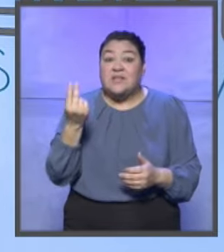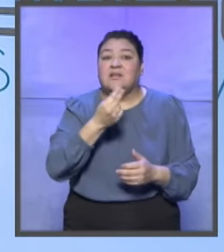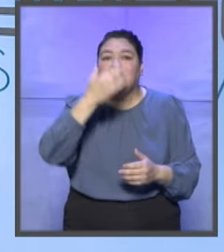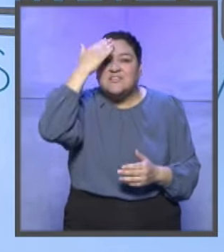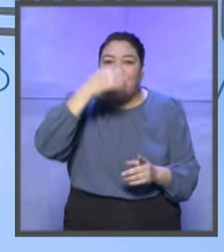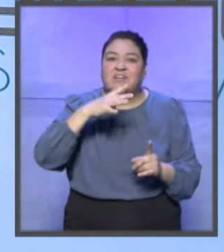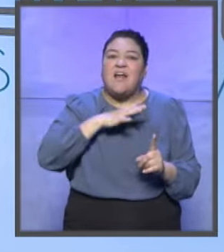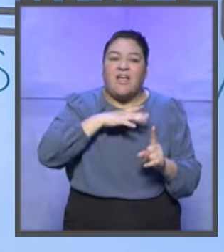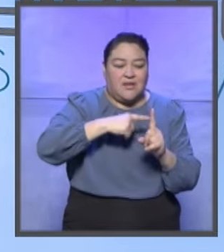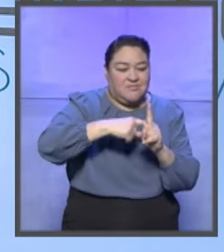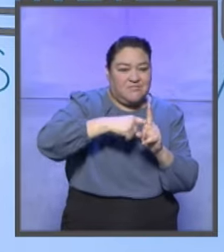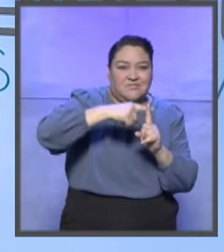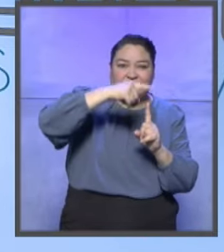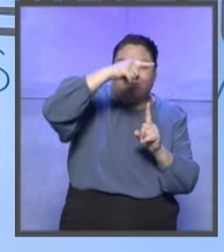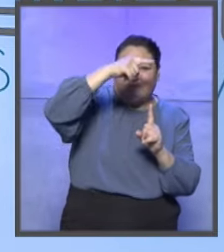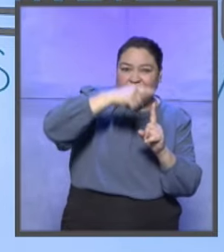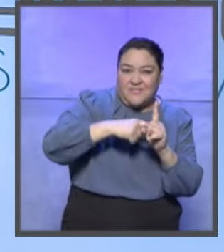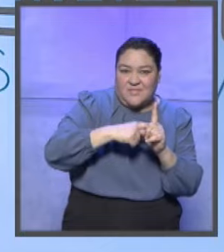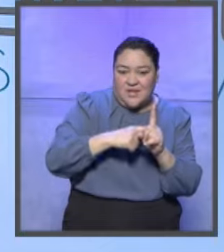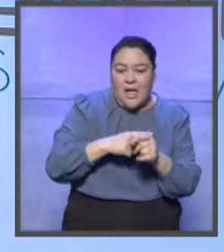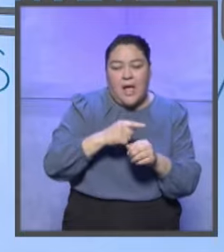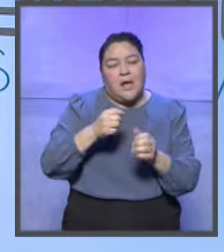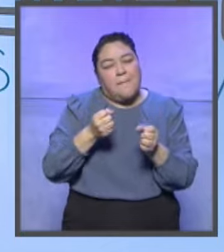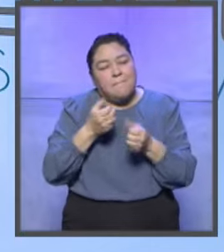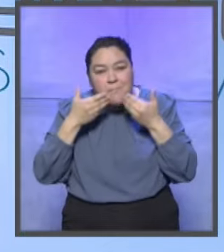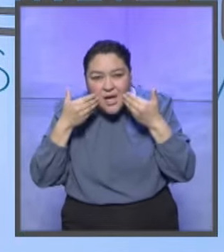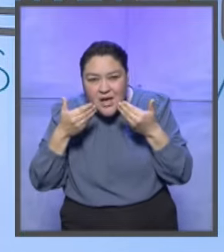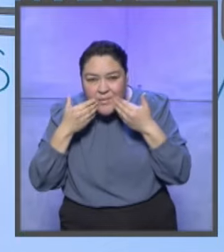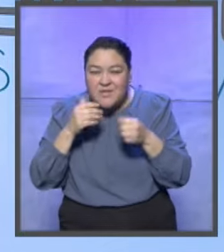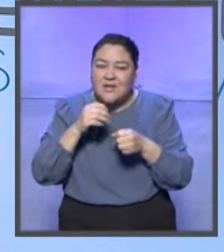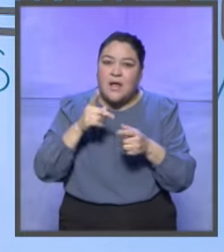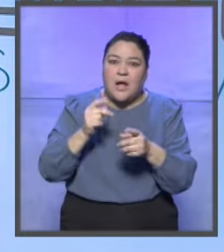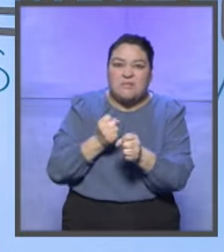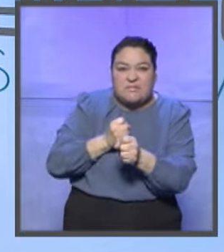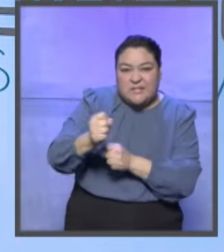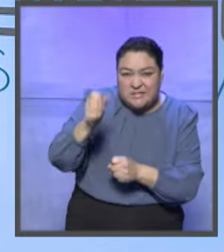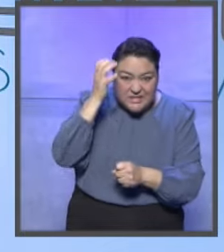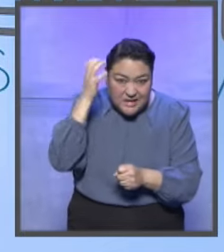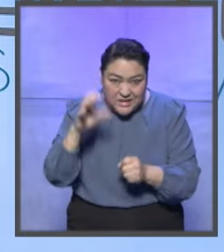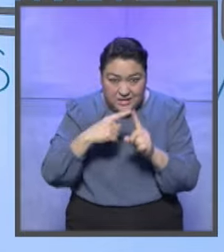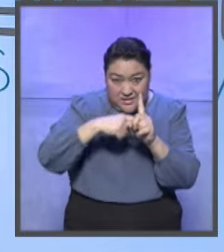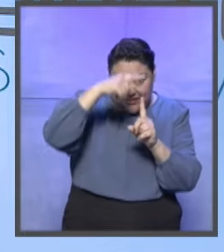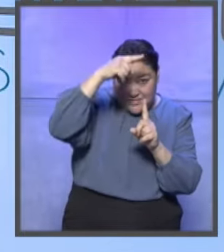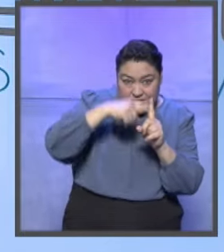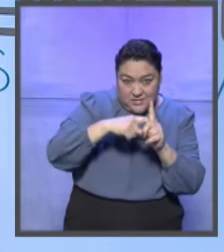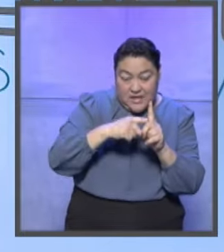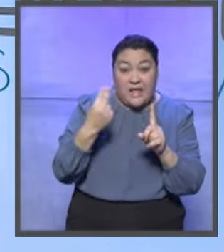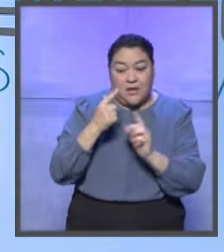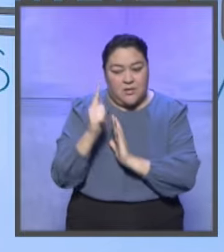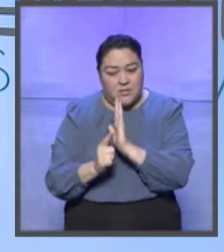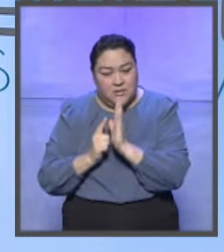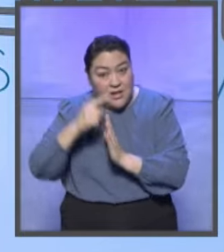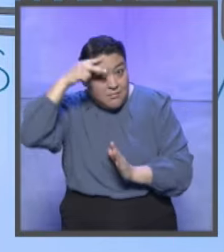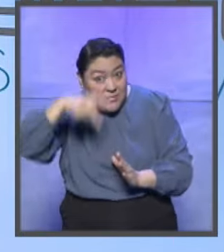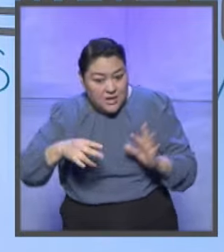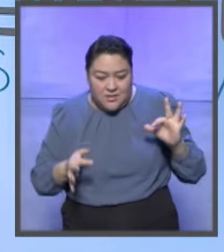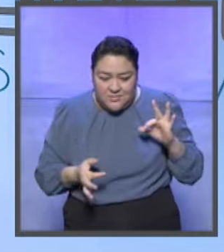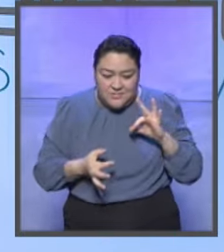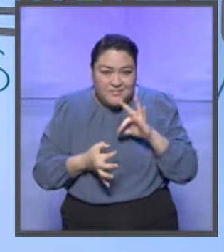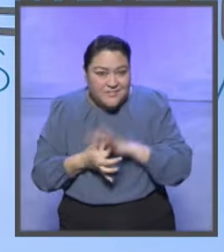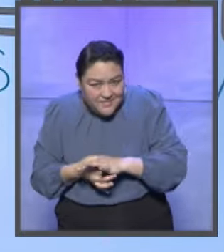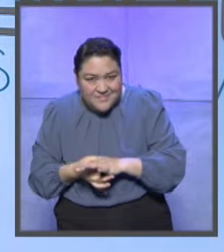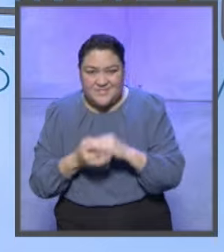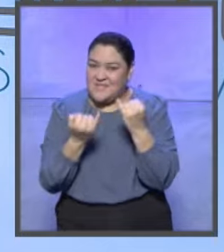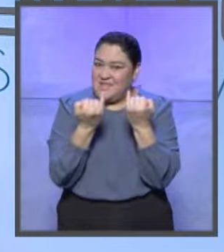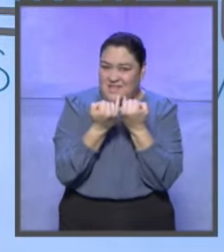violentómetro digital electoral. Y hacer una reglamentación muy adecuada a México, muy adecuada a nuestra ley específica y a la